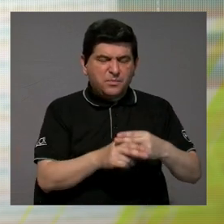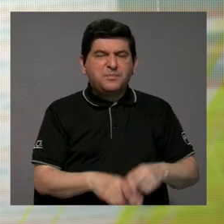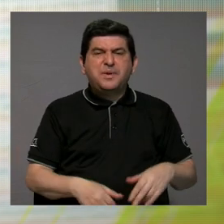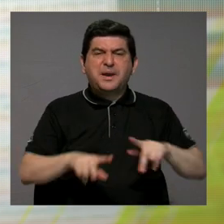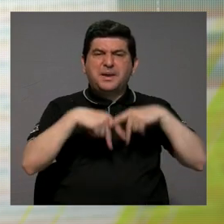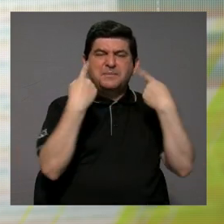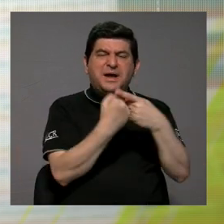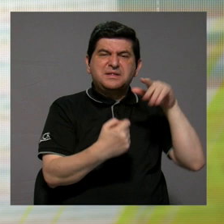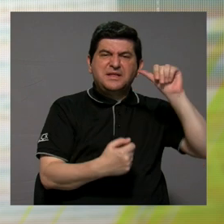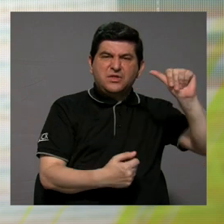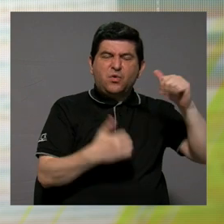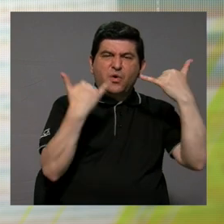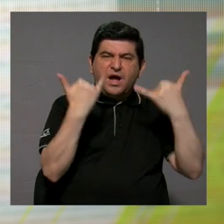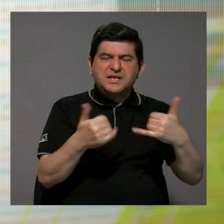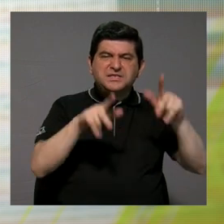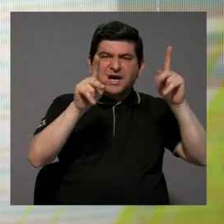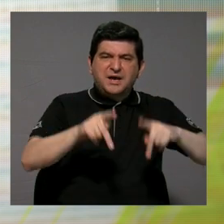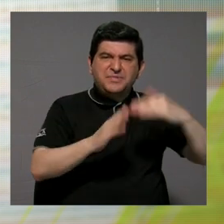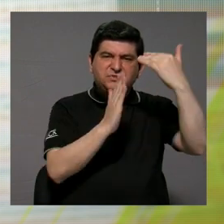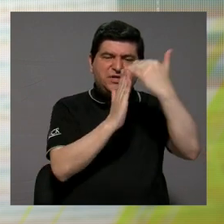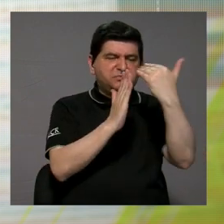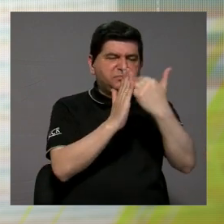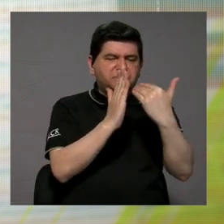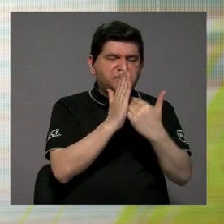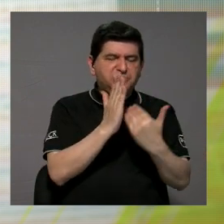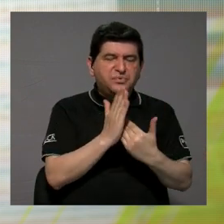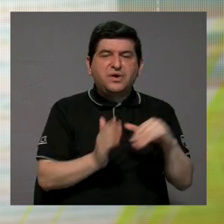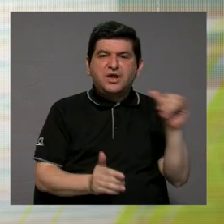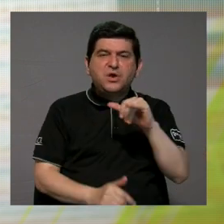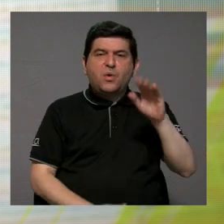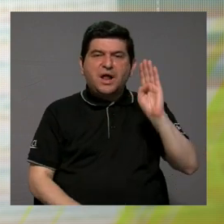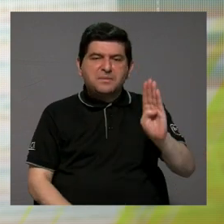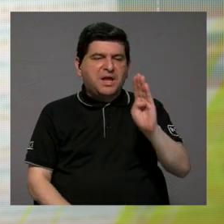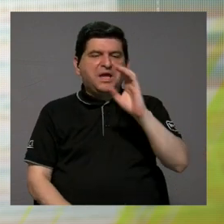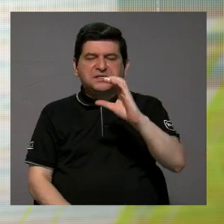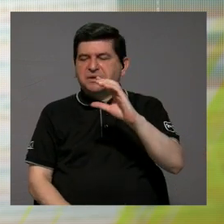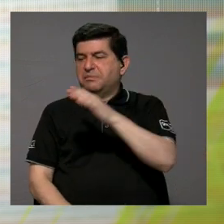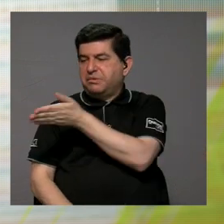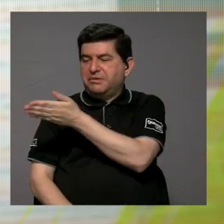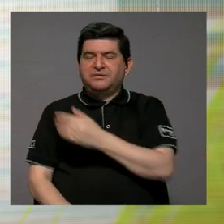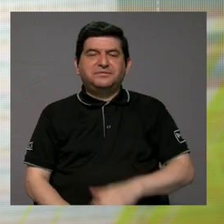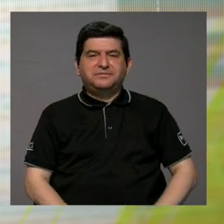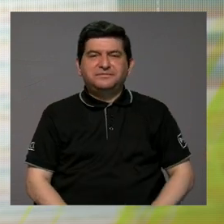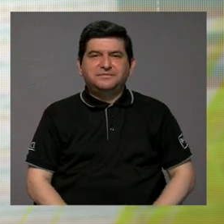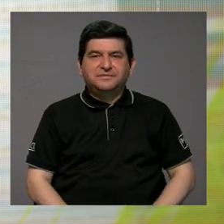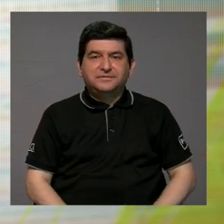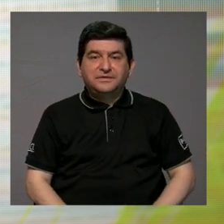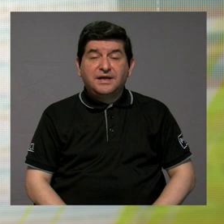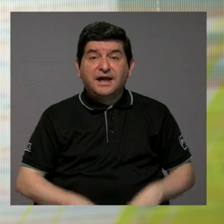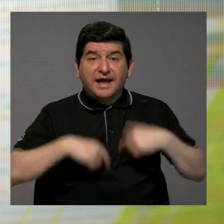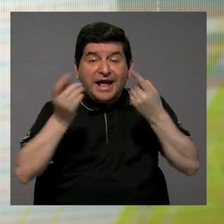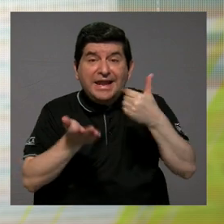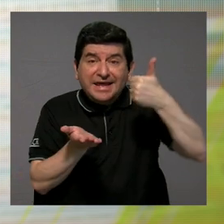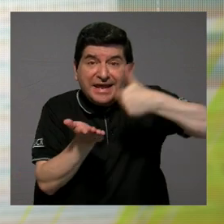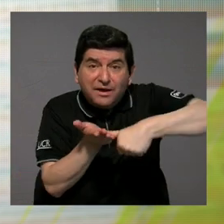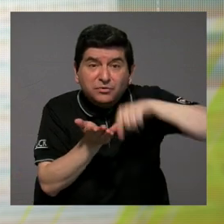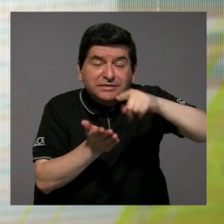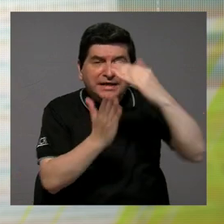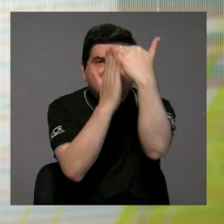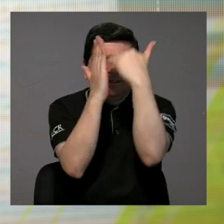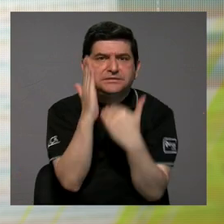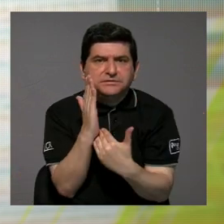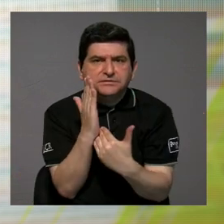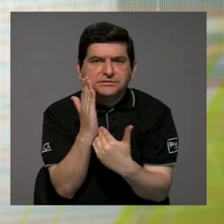ya tiene las personas en orden. El partido B ya están definidos. Entonces, al llegar a votar por esas